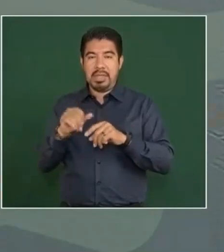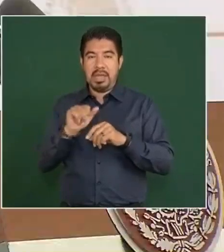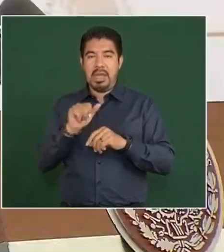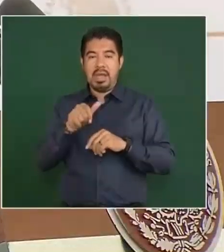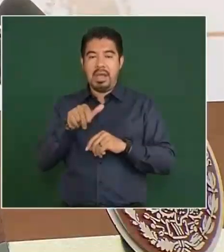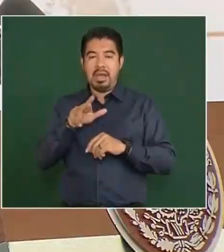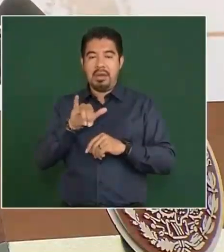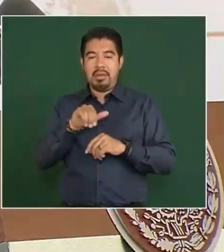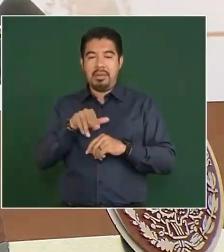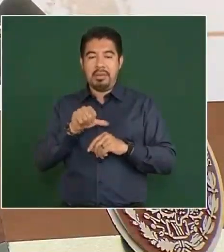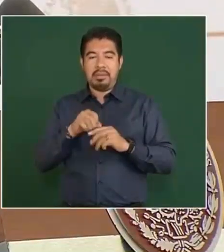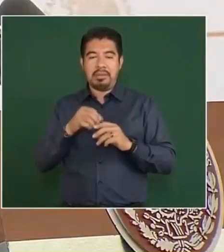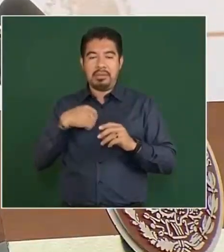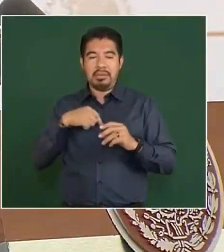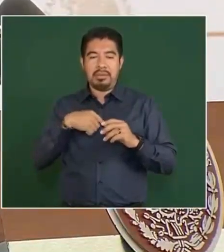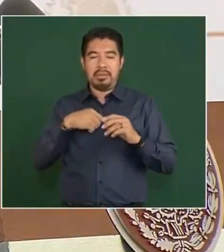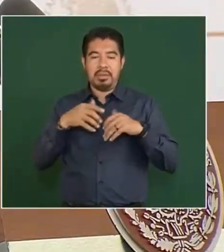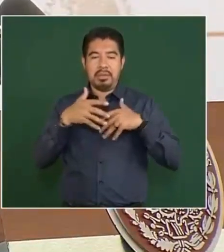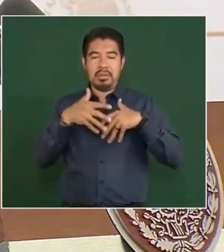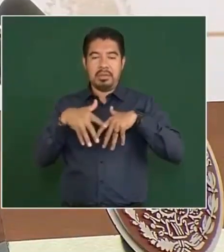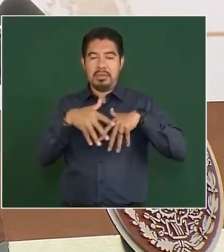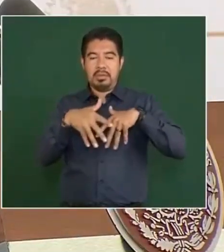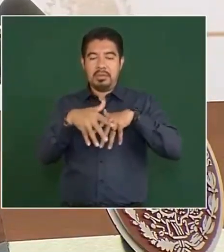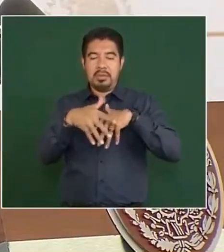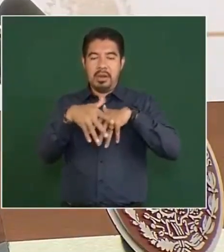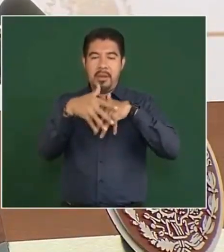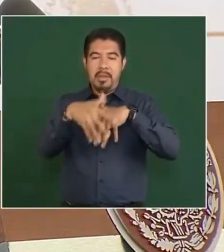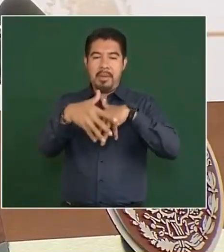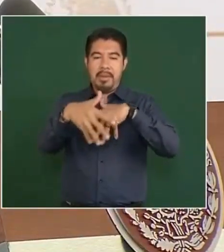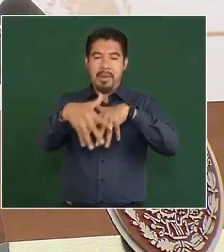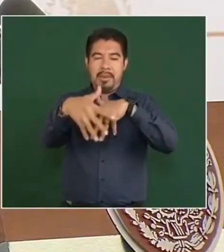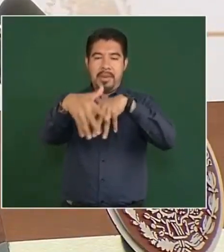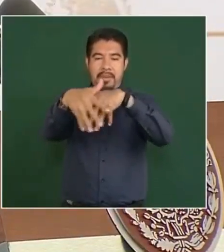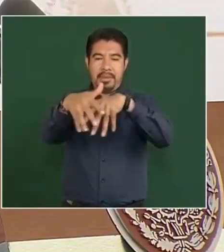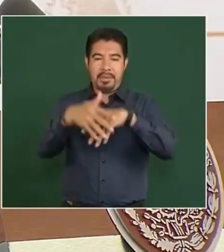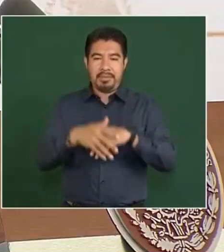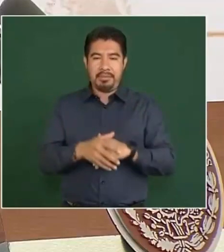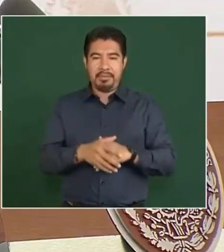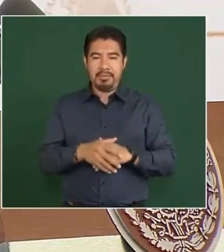por la movilización. Al día siguiente,